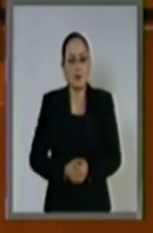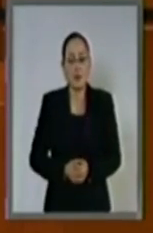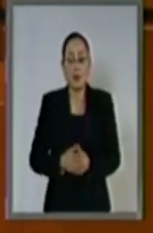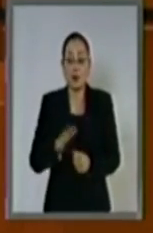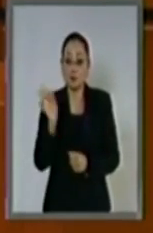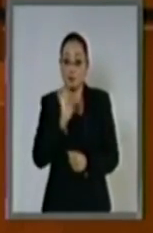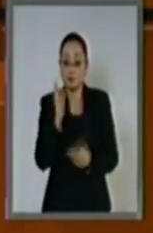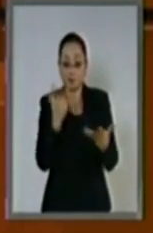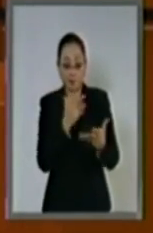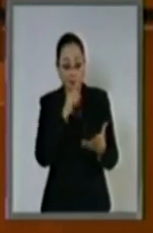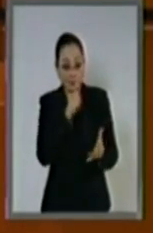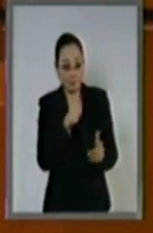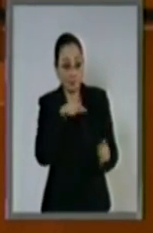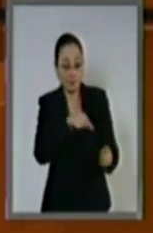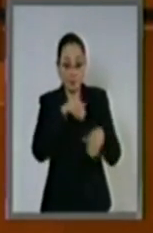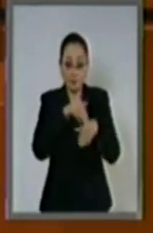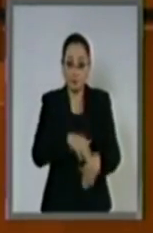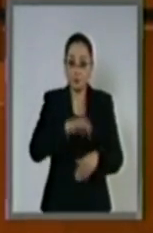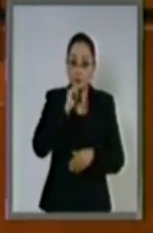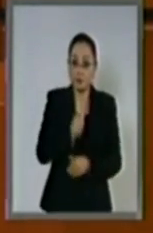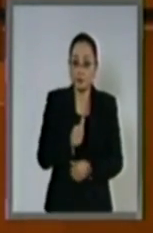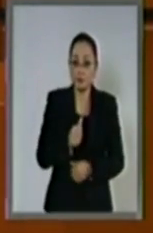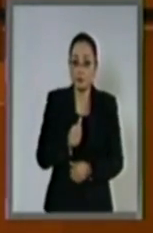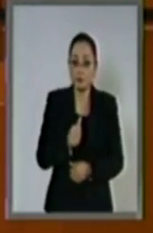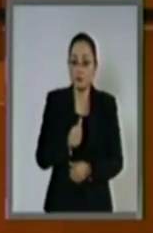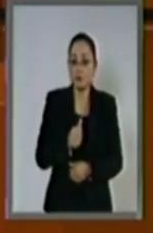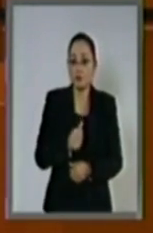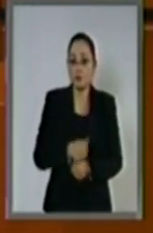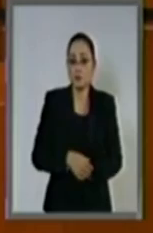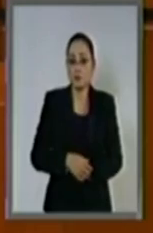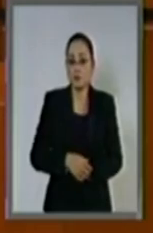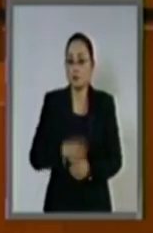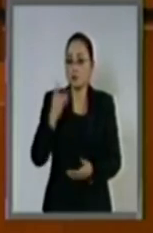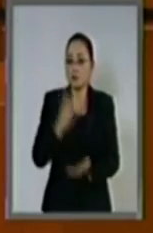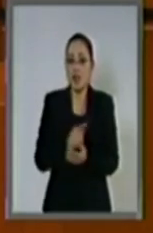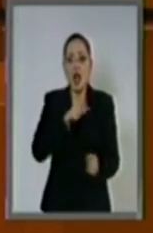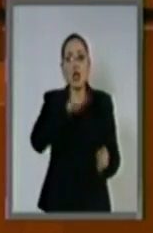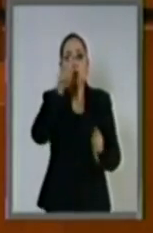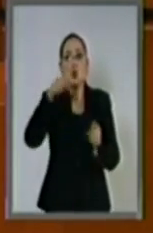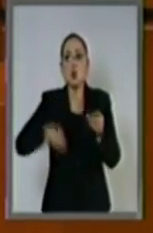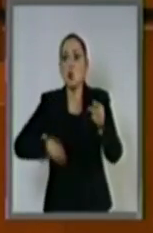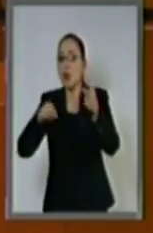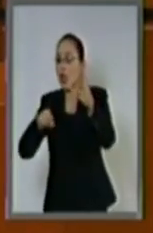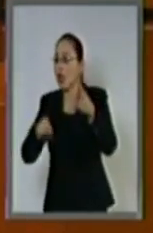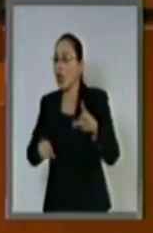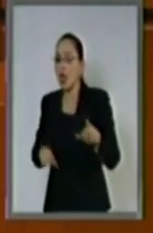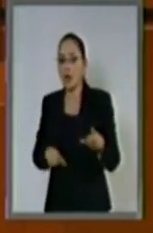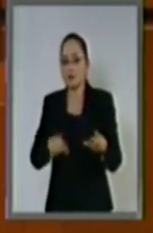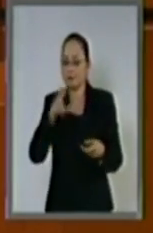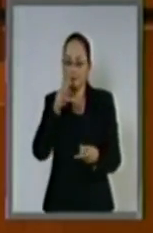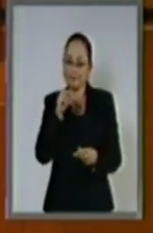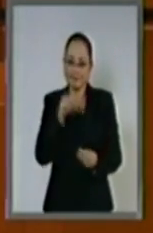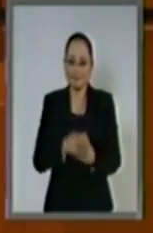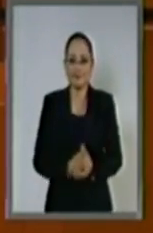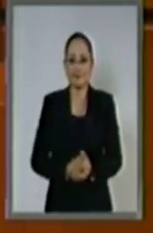contrario, no nada más es aventar la piedra y esconder la mano. ¿Ves cuánto?